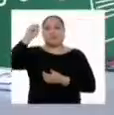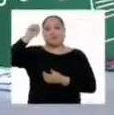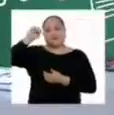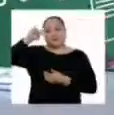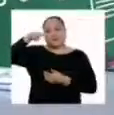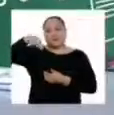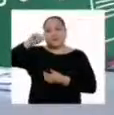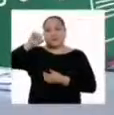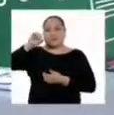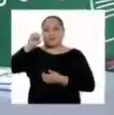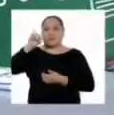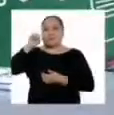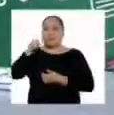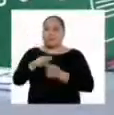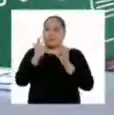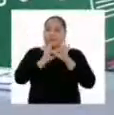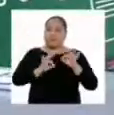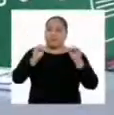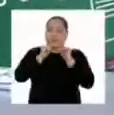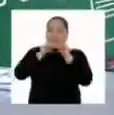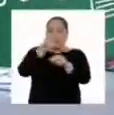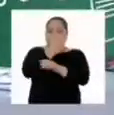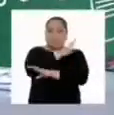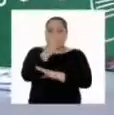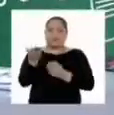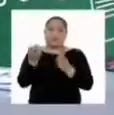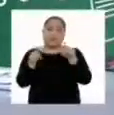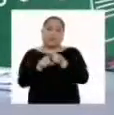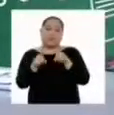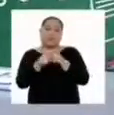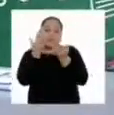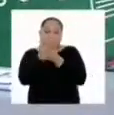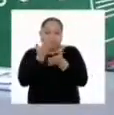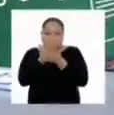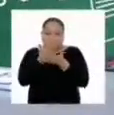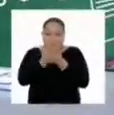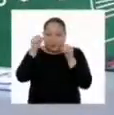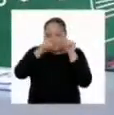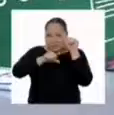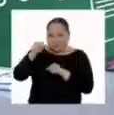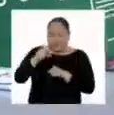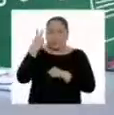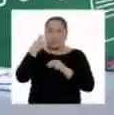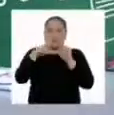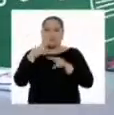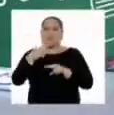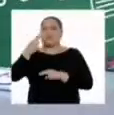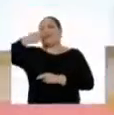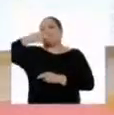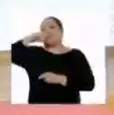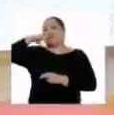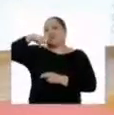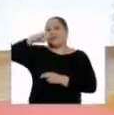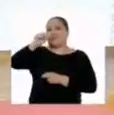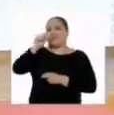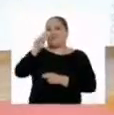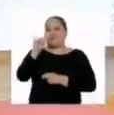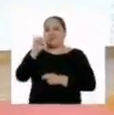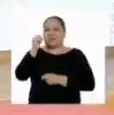importancia de la preservación de los bosques y además hacer un experimento científico para comprobar una hipótesis.